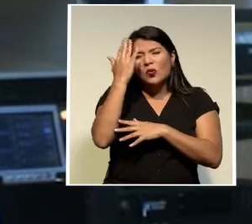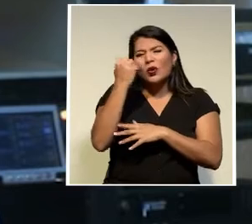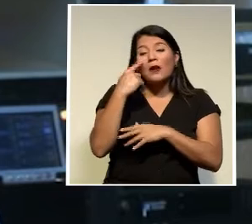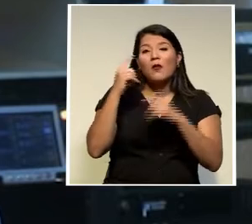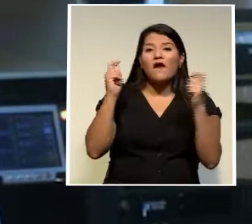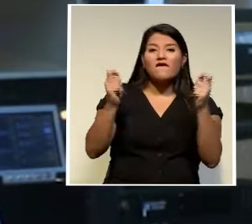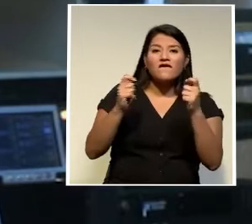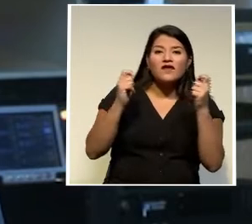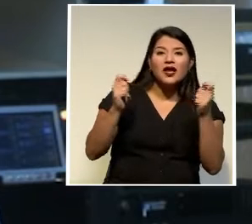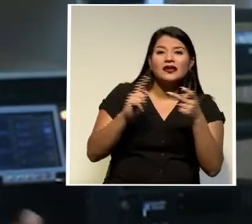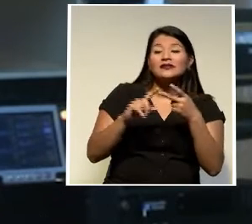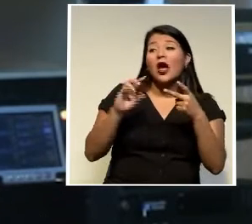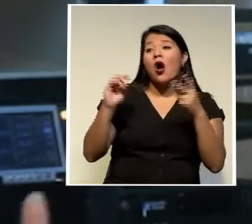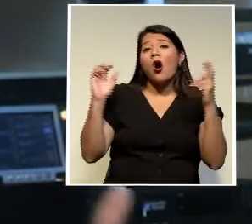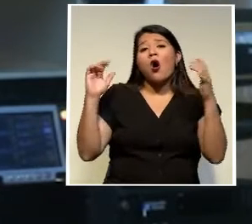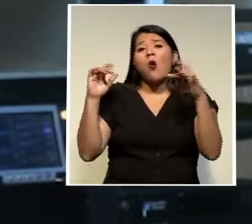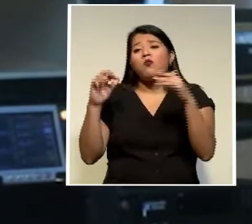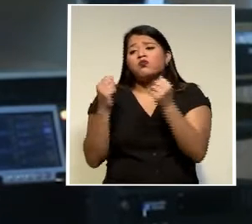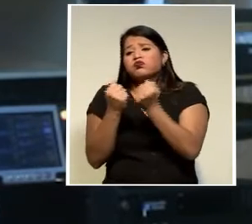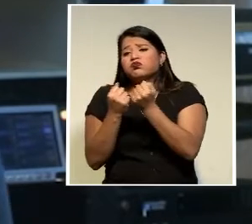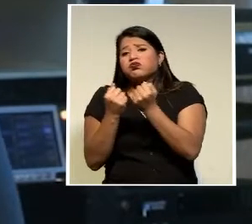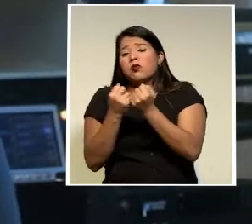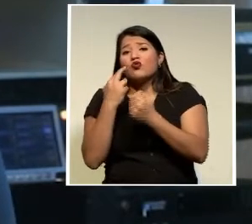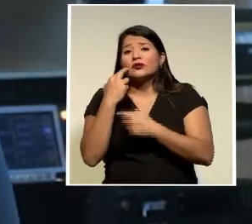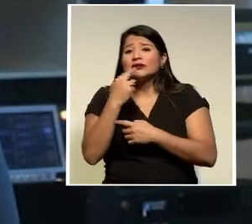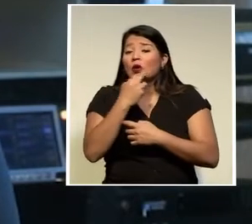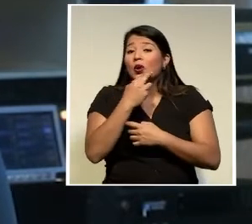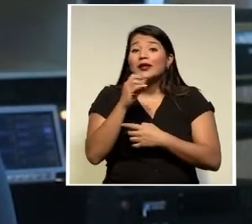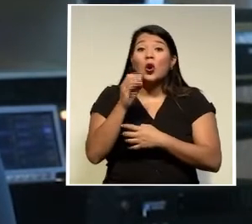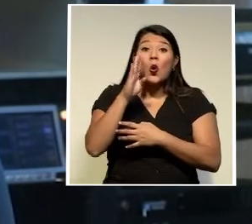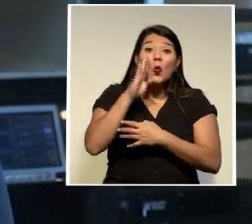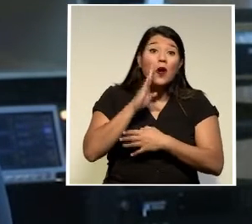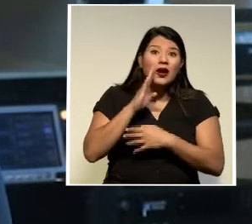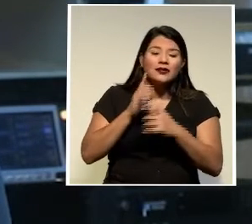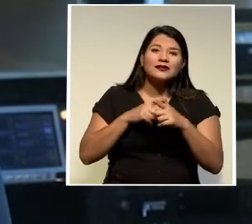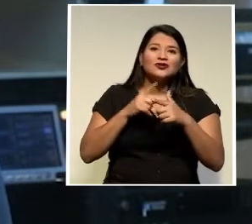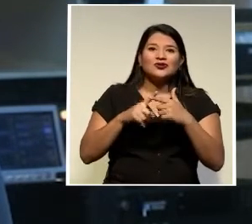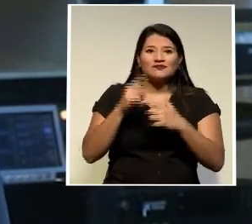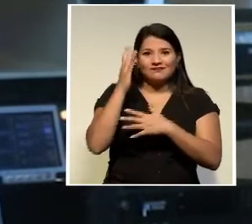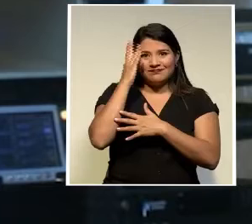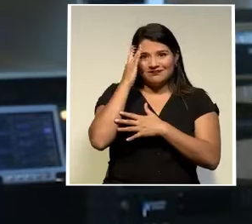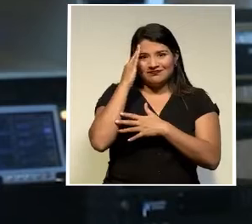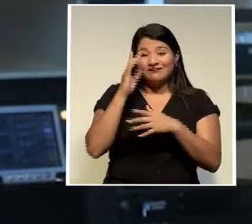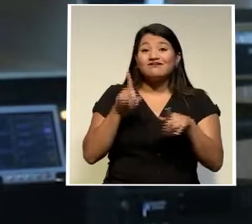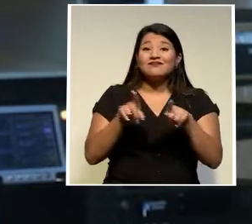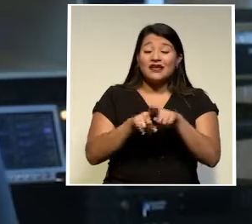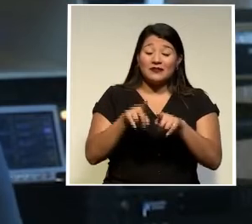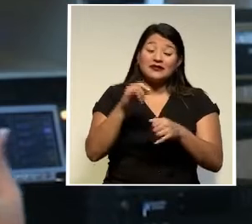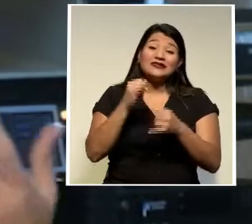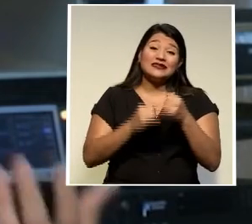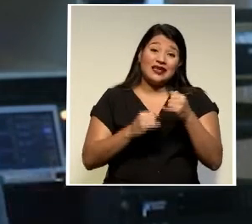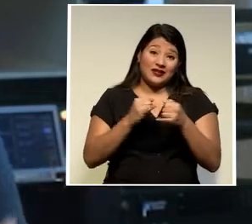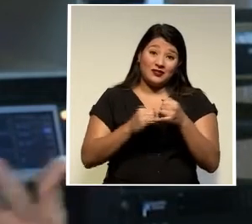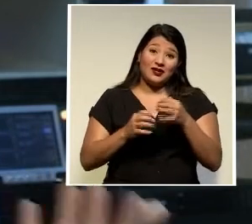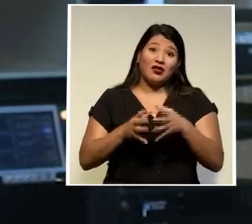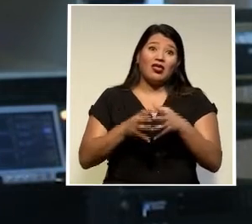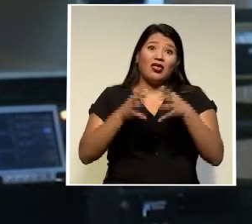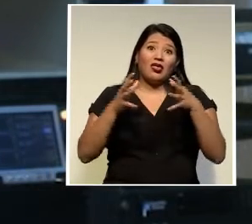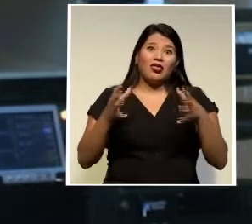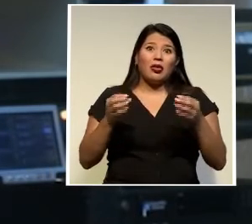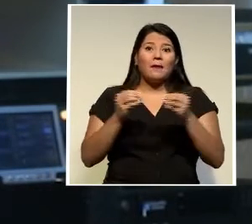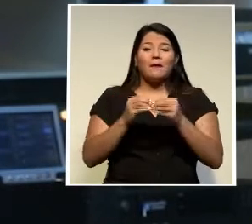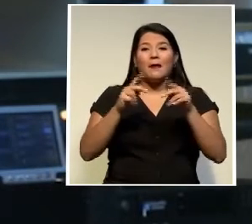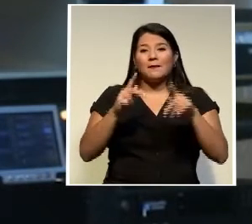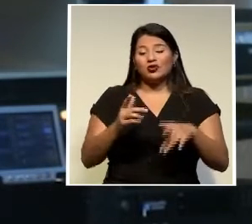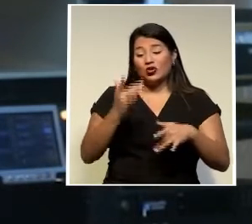o aglomeraciones en restaurantes y bares lo que preocupa que también se termine desencadenando en un aumento aún